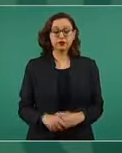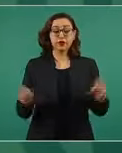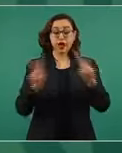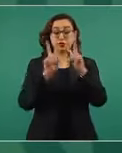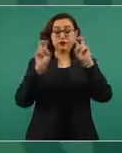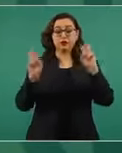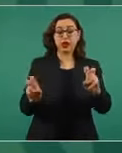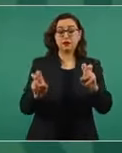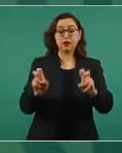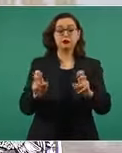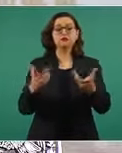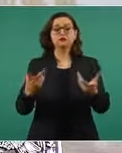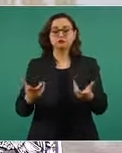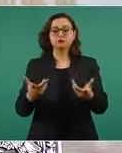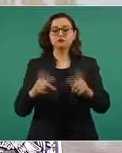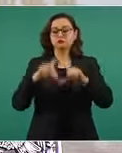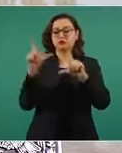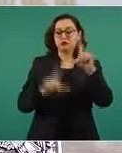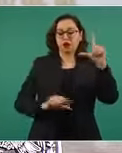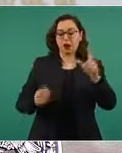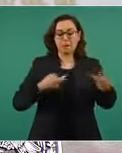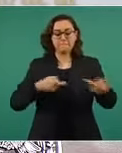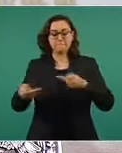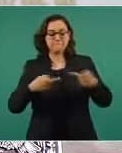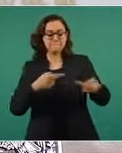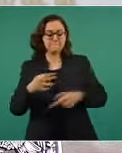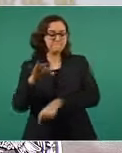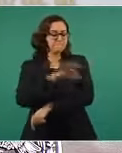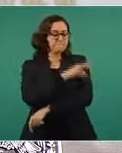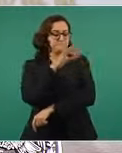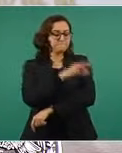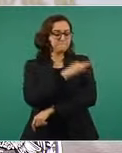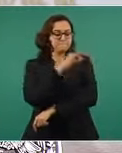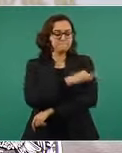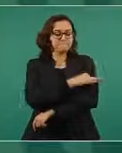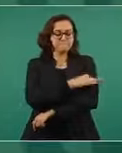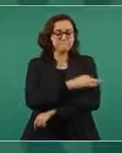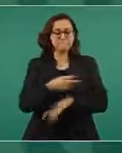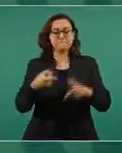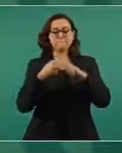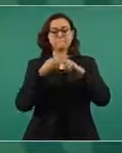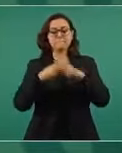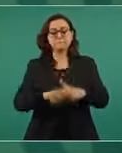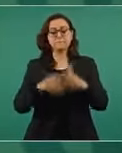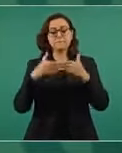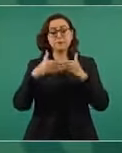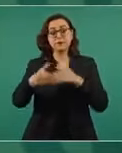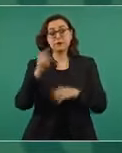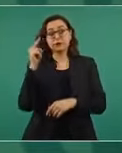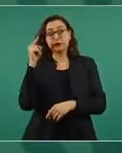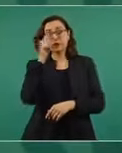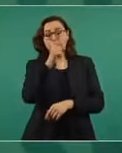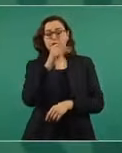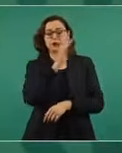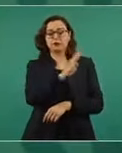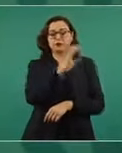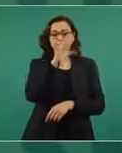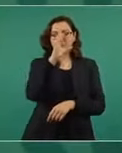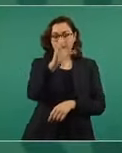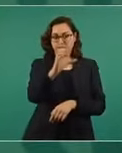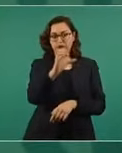que se inicia en Baja California para